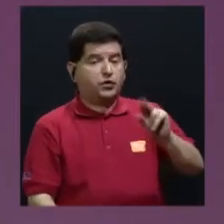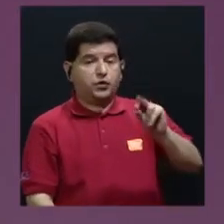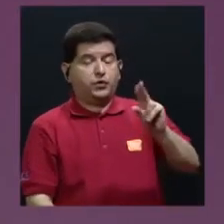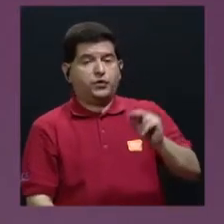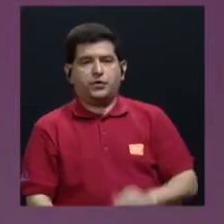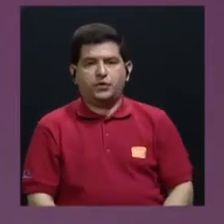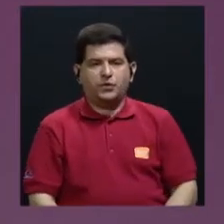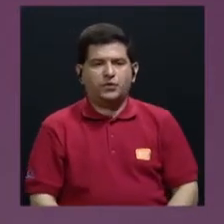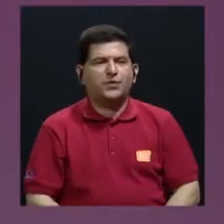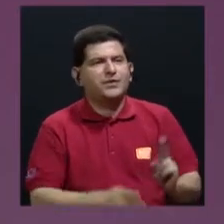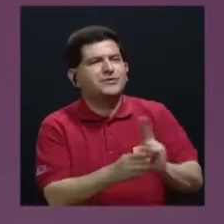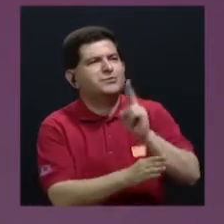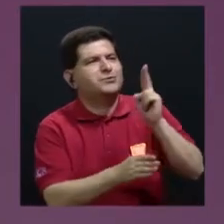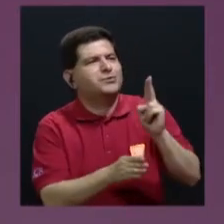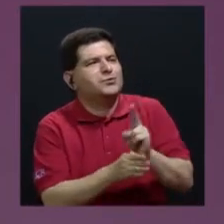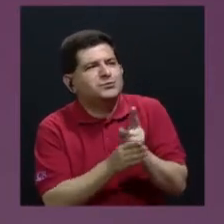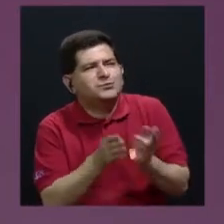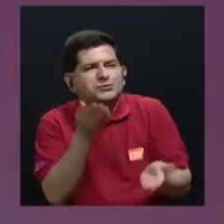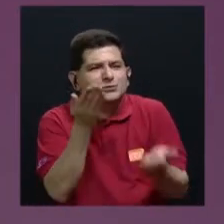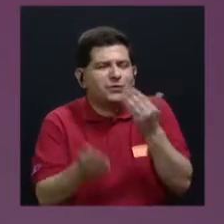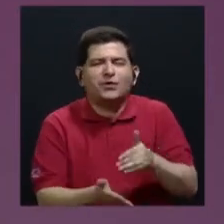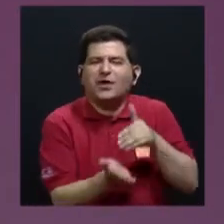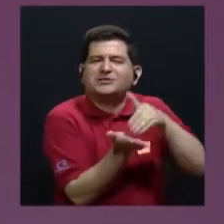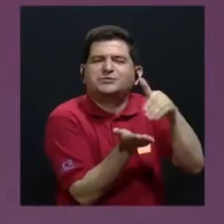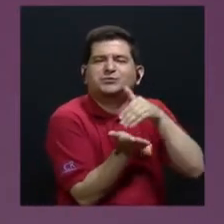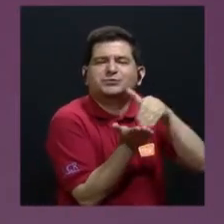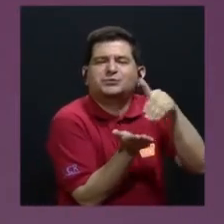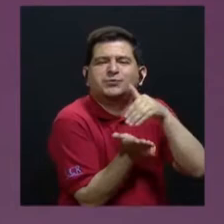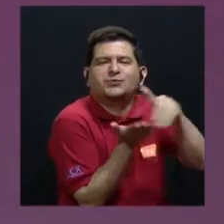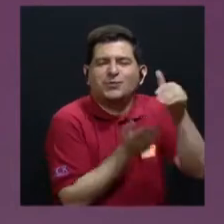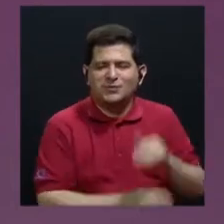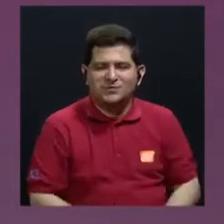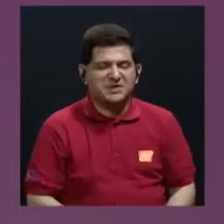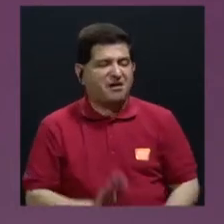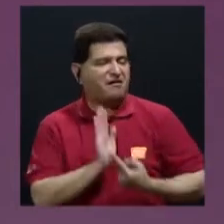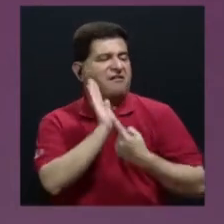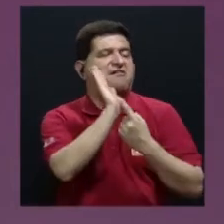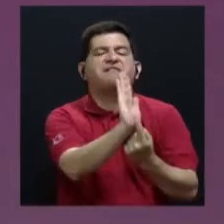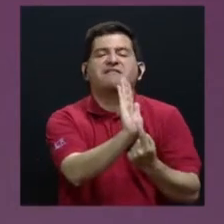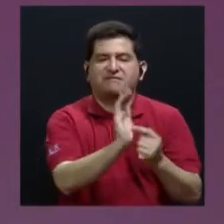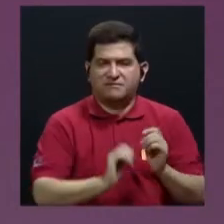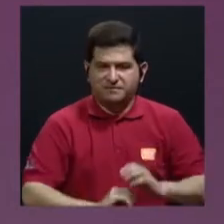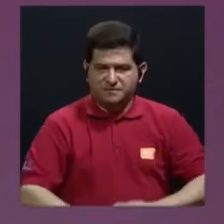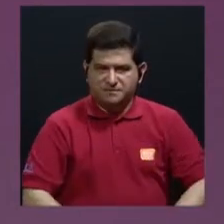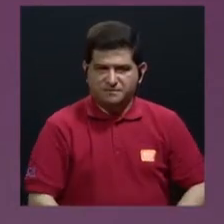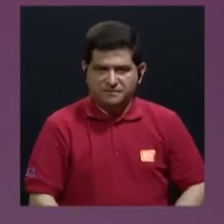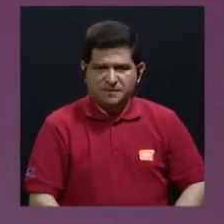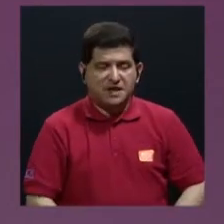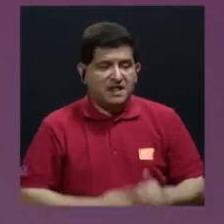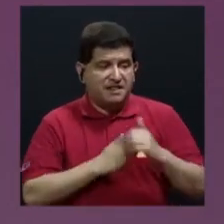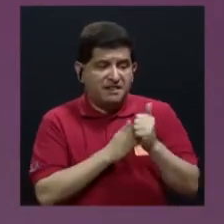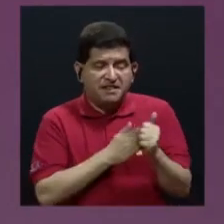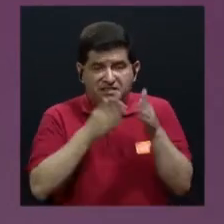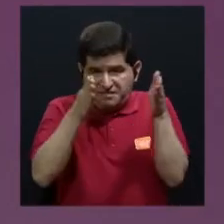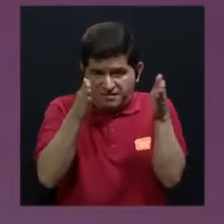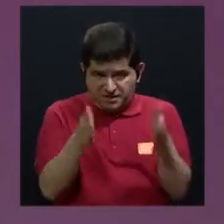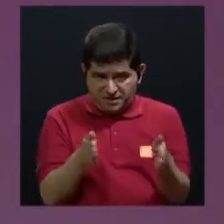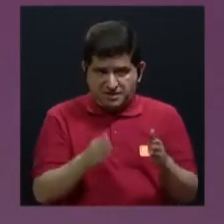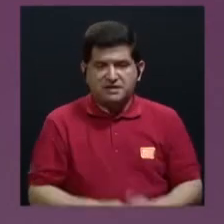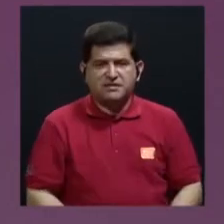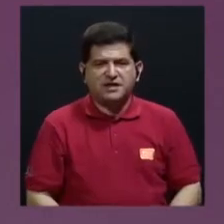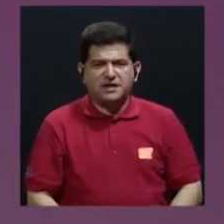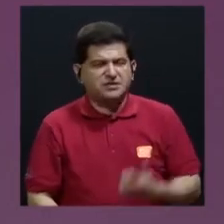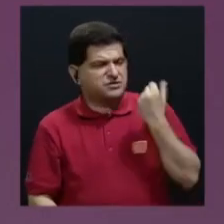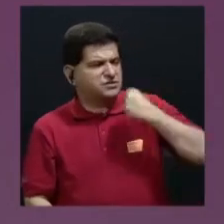utilizada como un pretexto, digamos, el de señalar a los líderes, ¿verdad? De